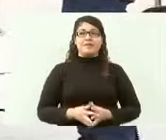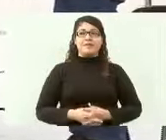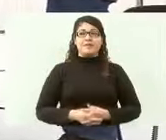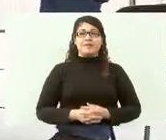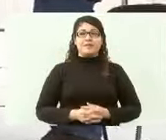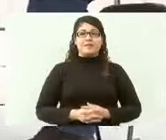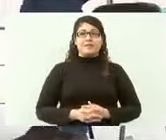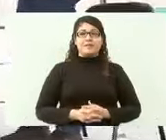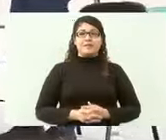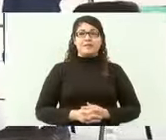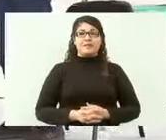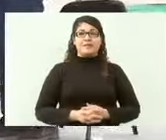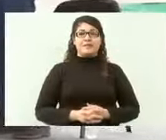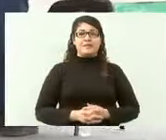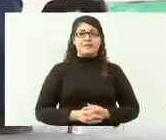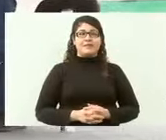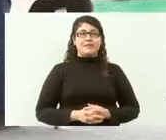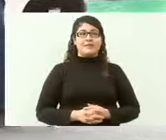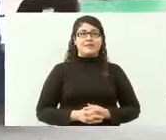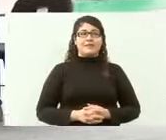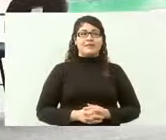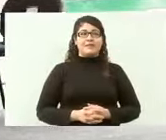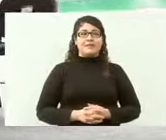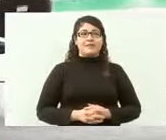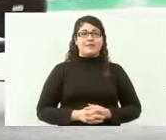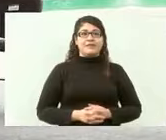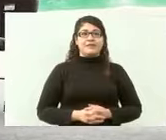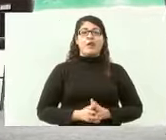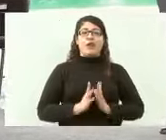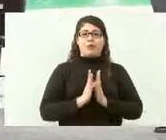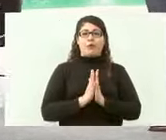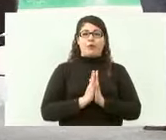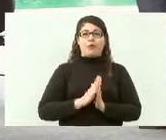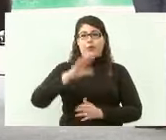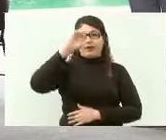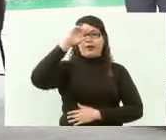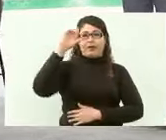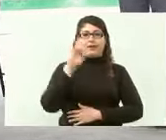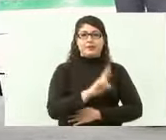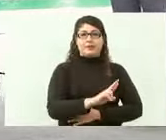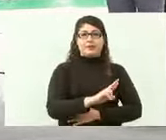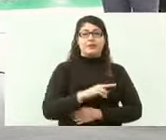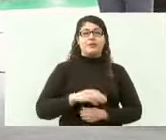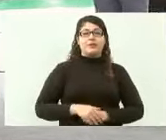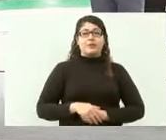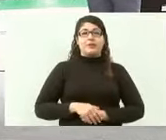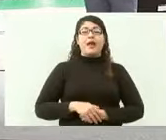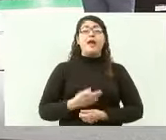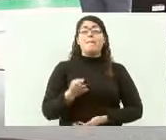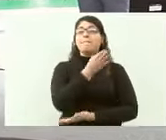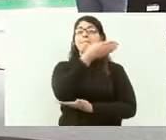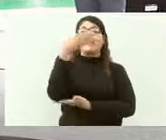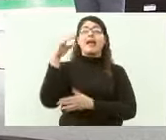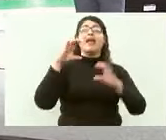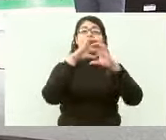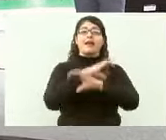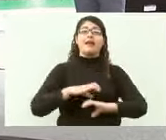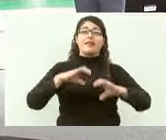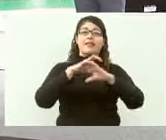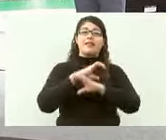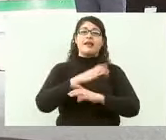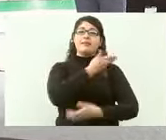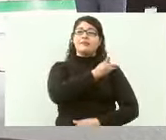les solicitamos guardar el debido respeto para entonar nuestro himno nacional mexicano